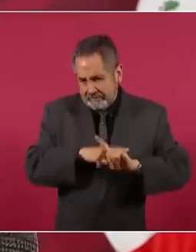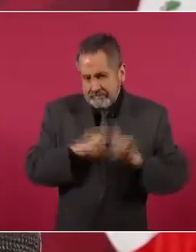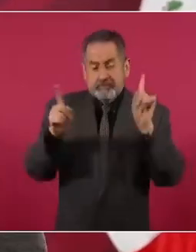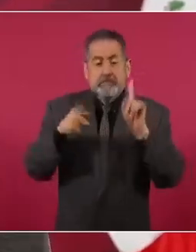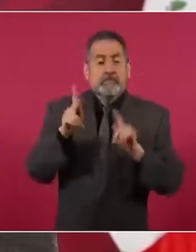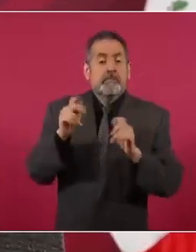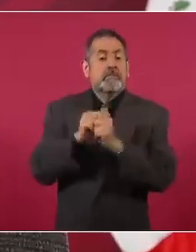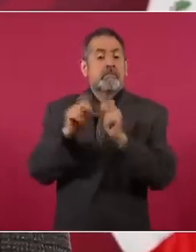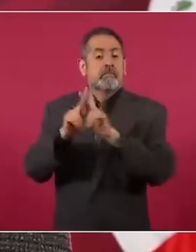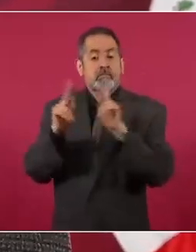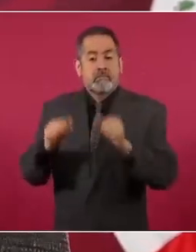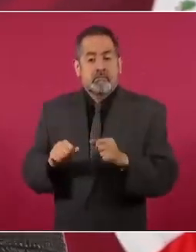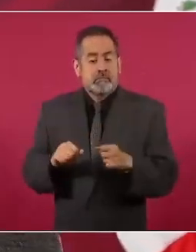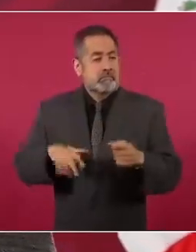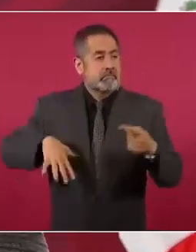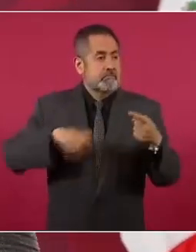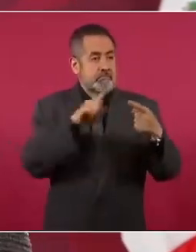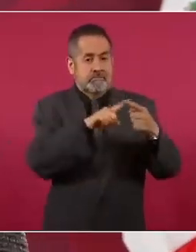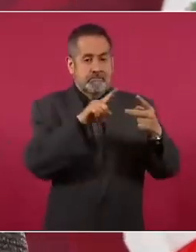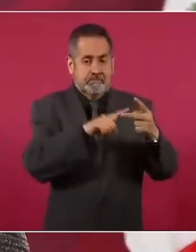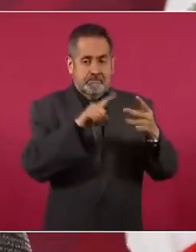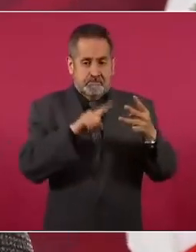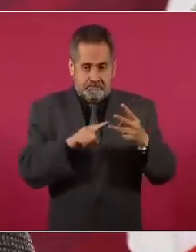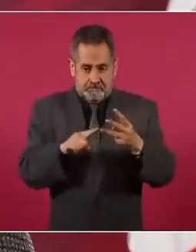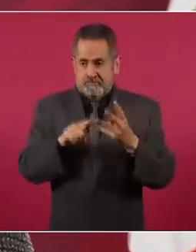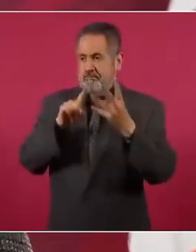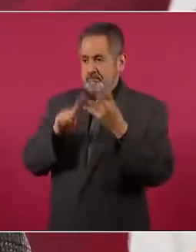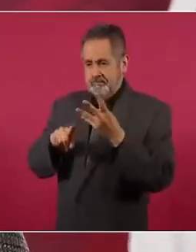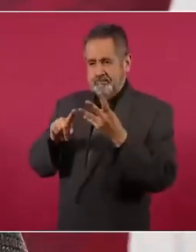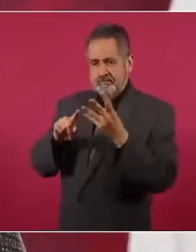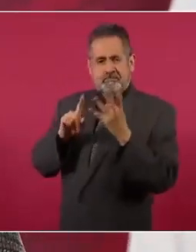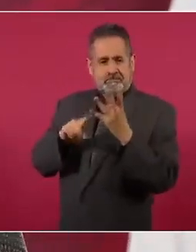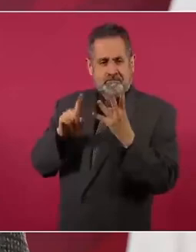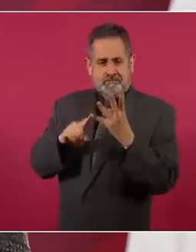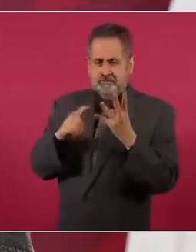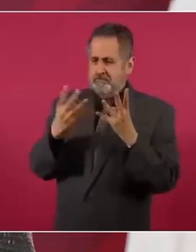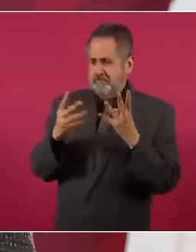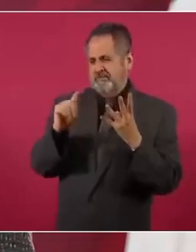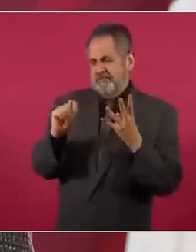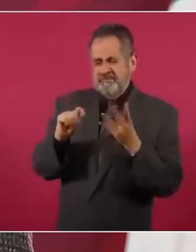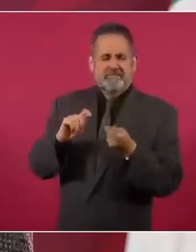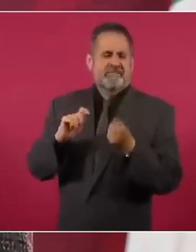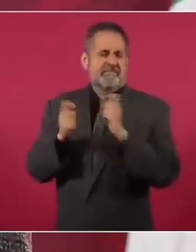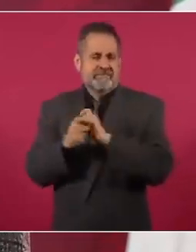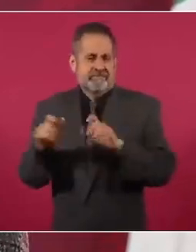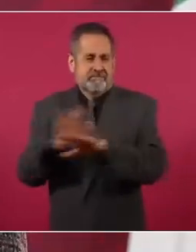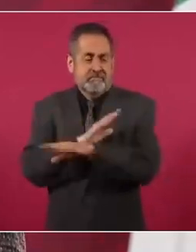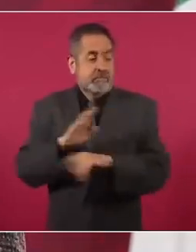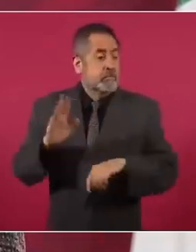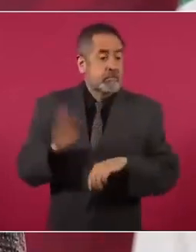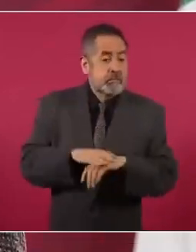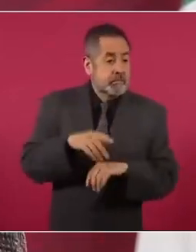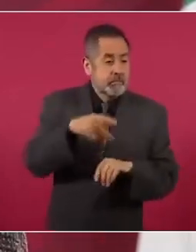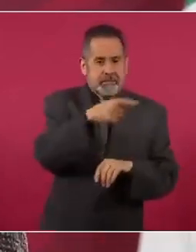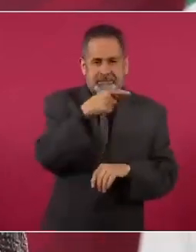como fueron esas transformaciones, porque vamos a arrancar de raíz